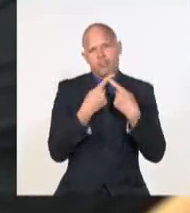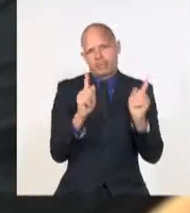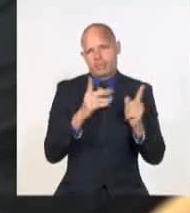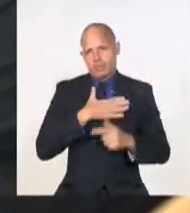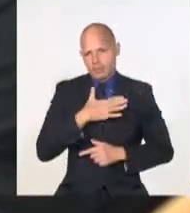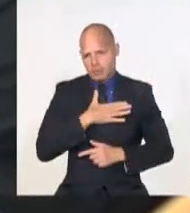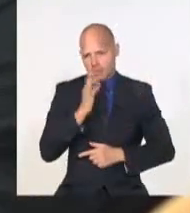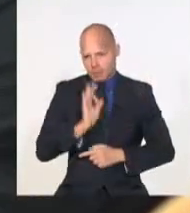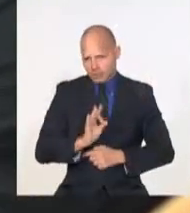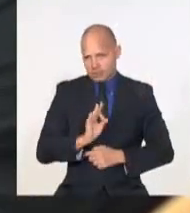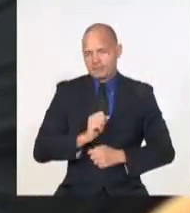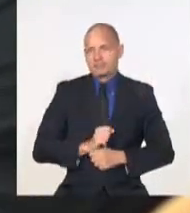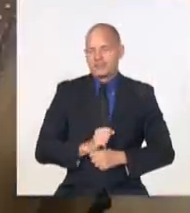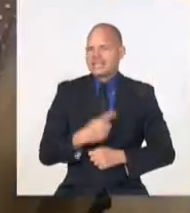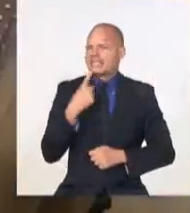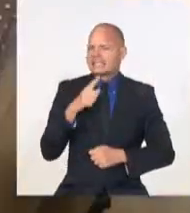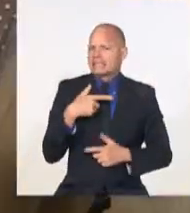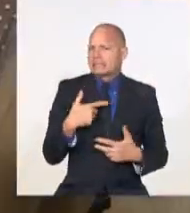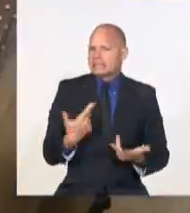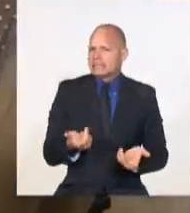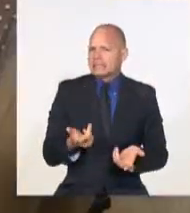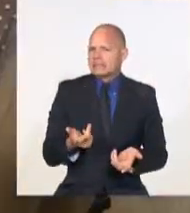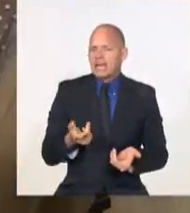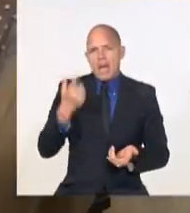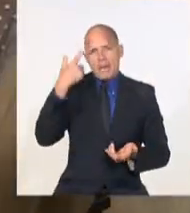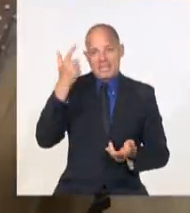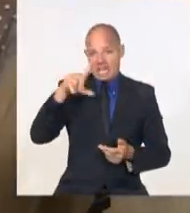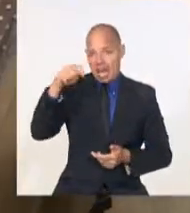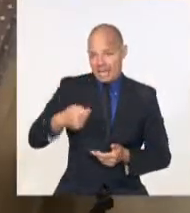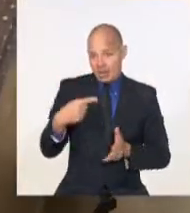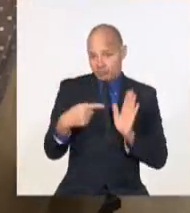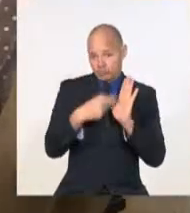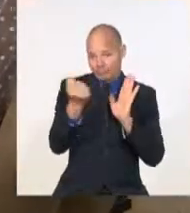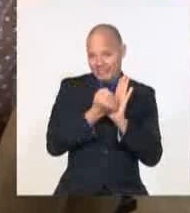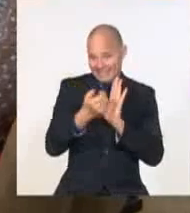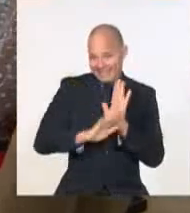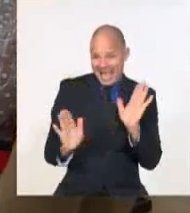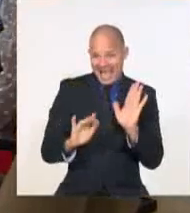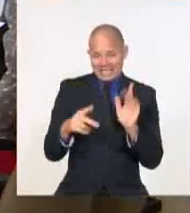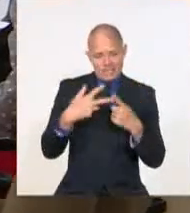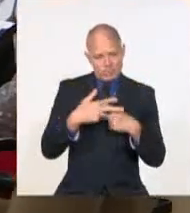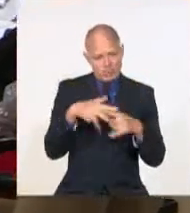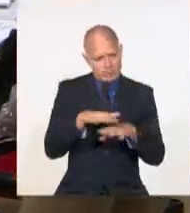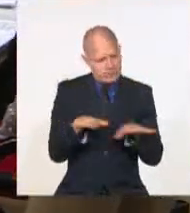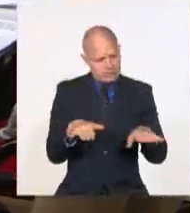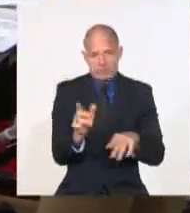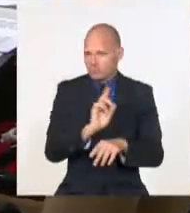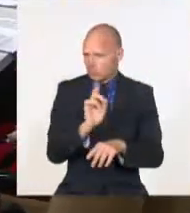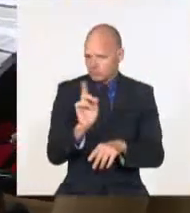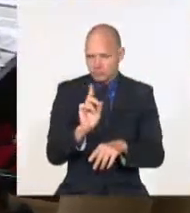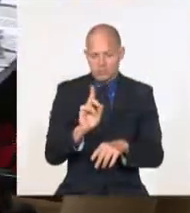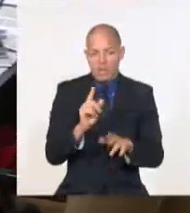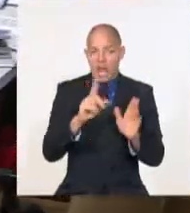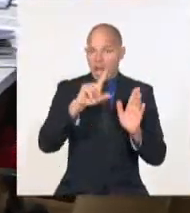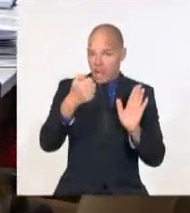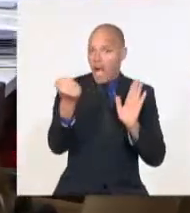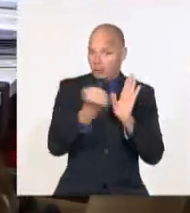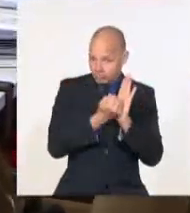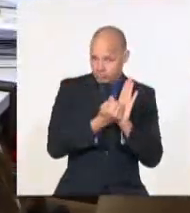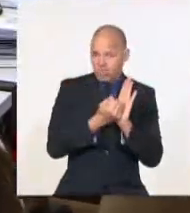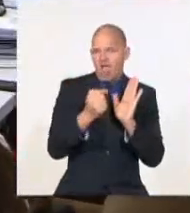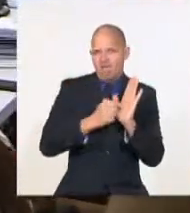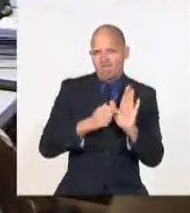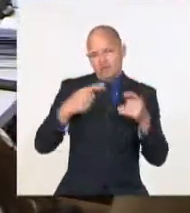Ratificó que no es la ley la que resolverá esta problemática. Es en los territorios con producción